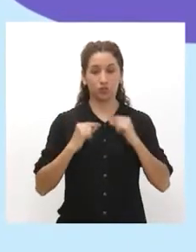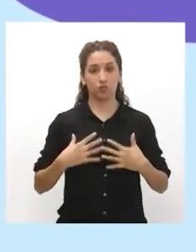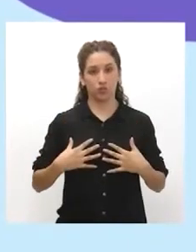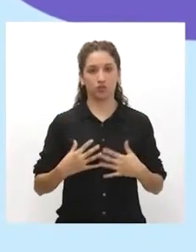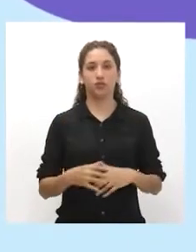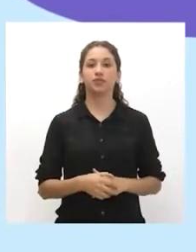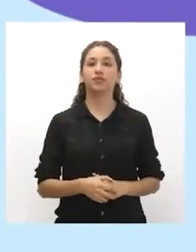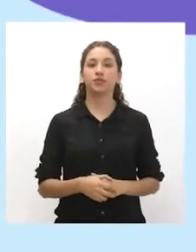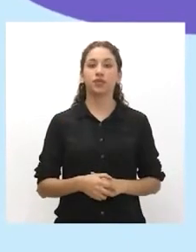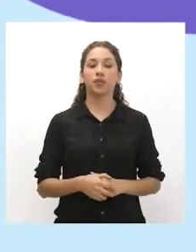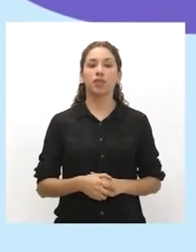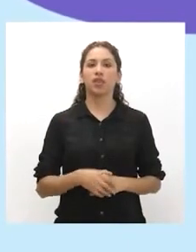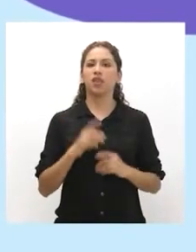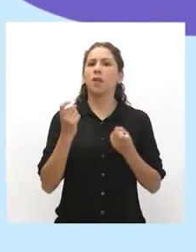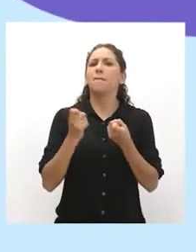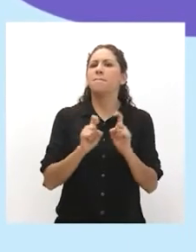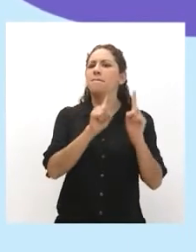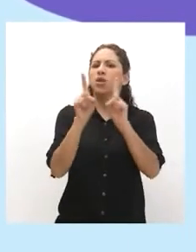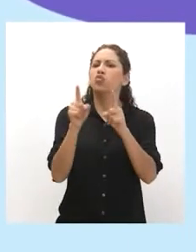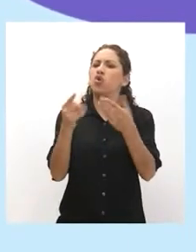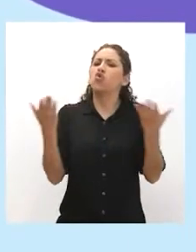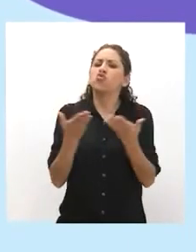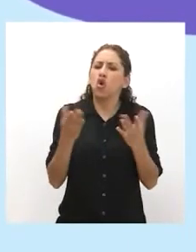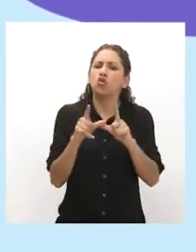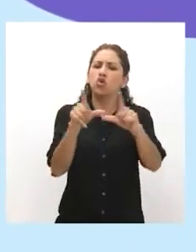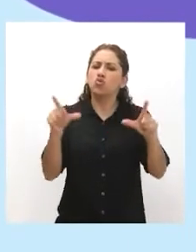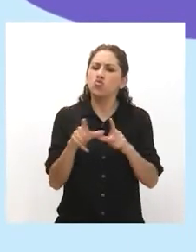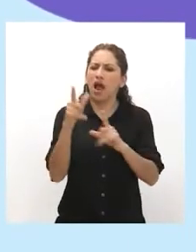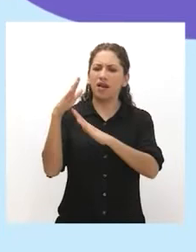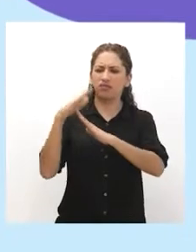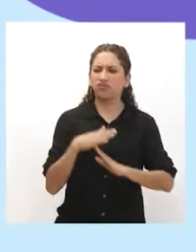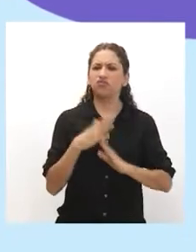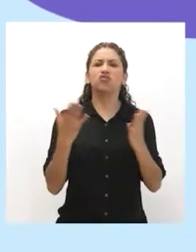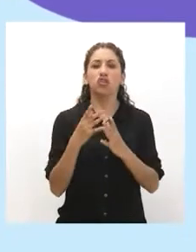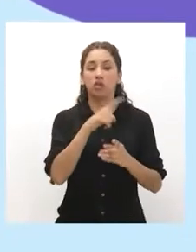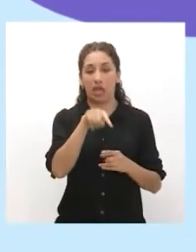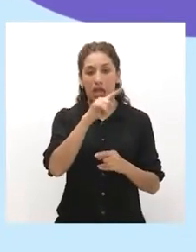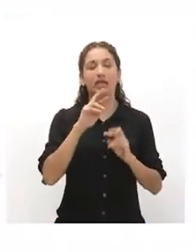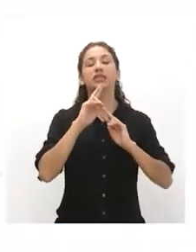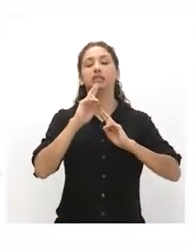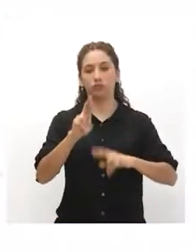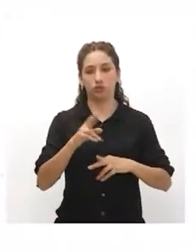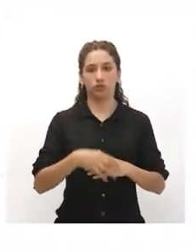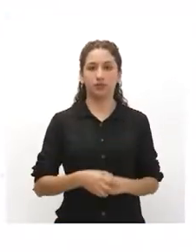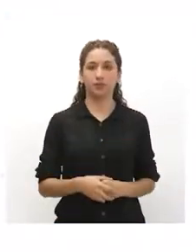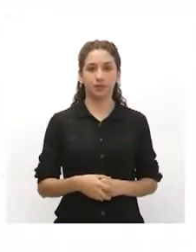Al preguntarles dónde se sintieron discriminados, estas fueron sus respuestas.